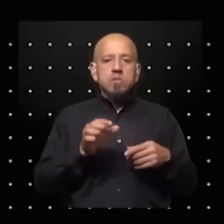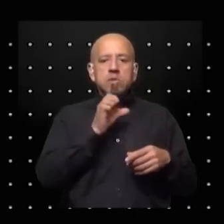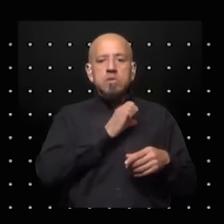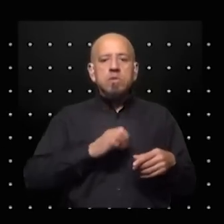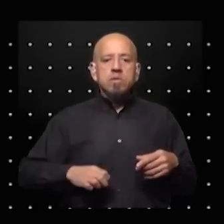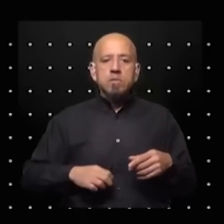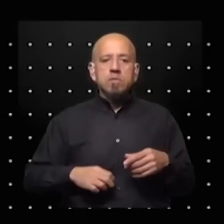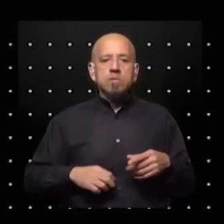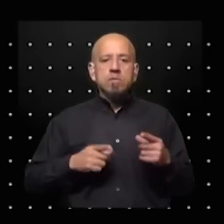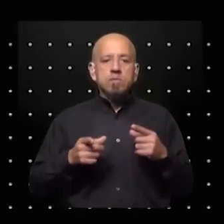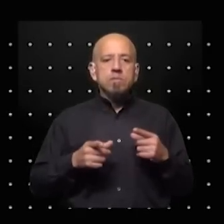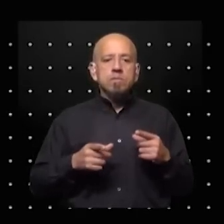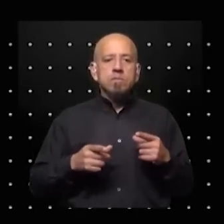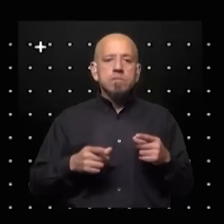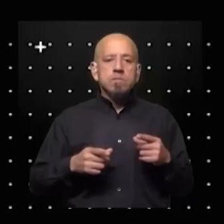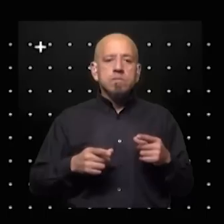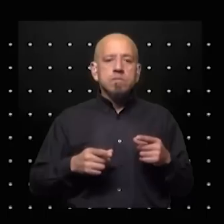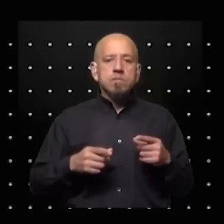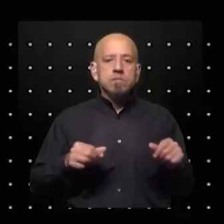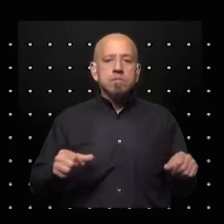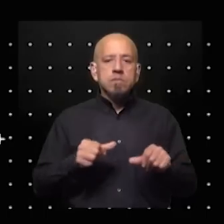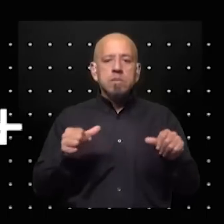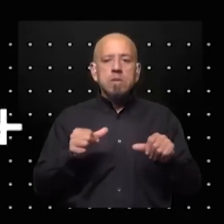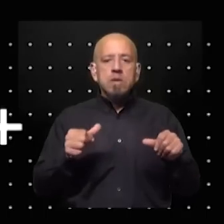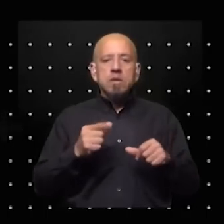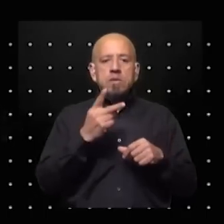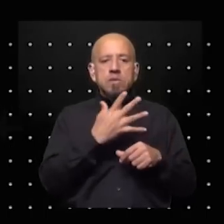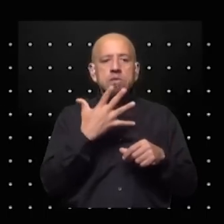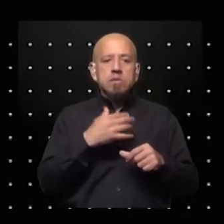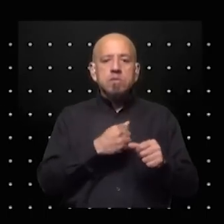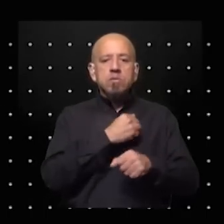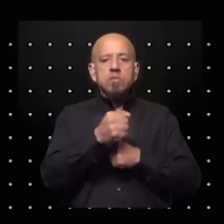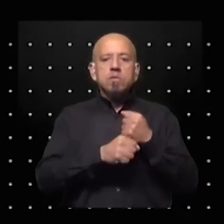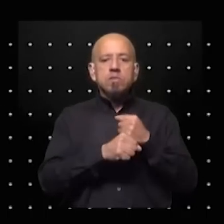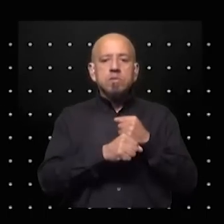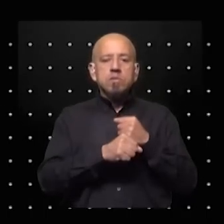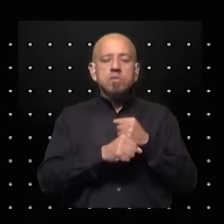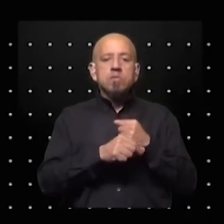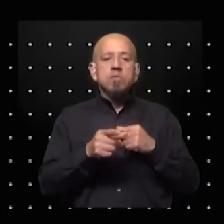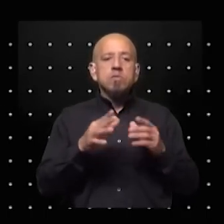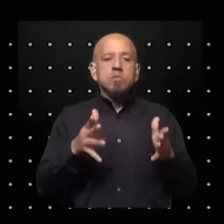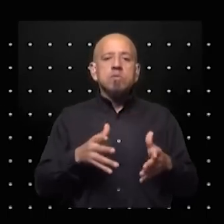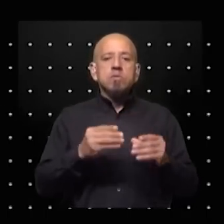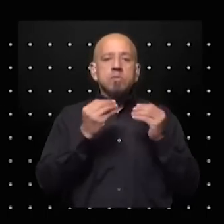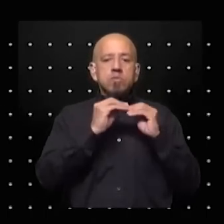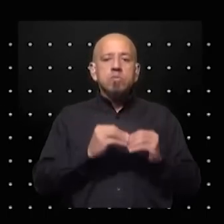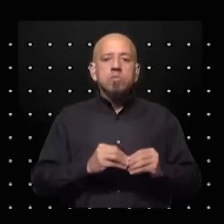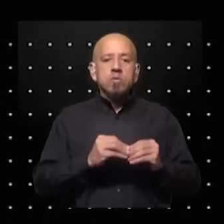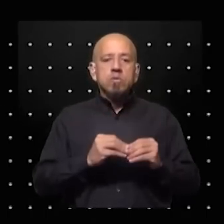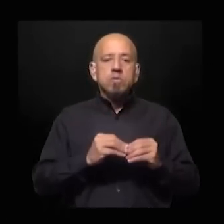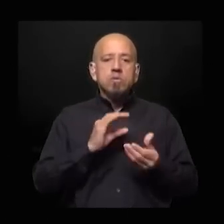Horacio Rodríguez Larreta hace 25 años que es funcionario público en una ciudad que tiene presupuesto récord